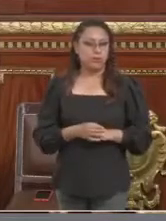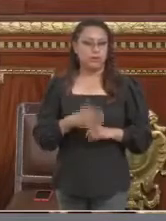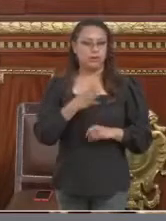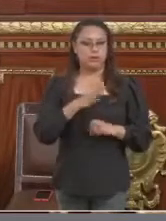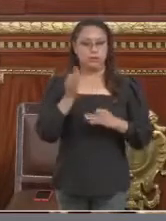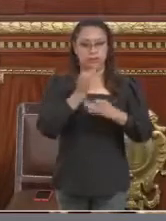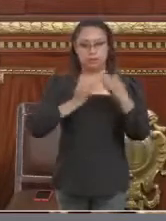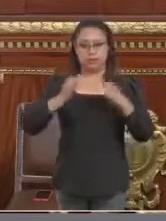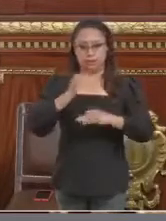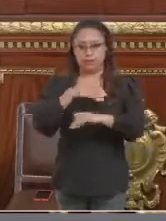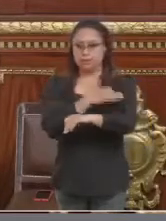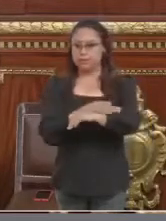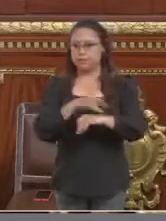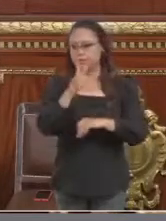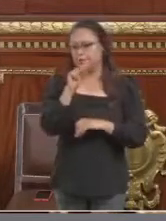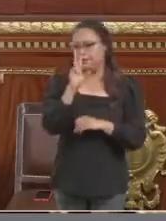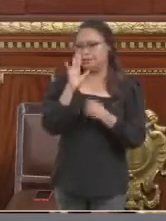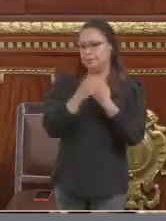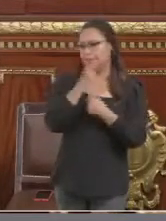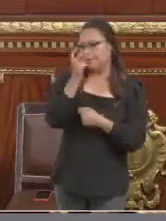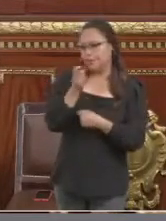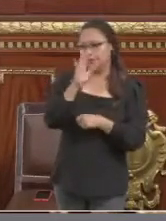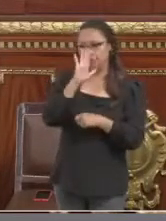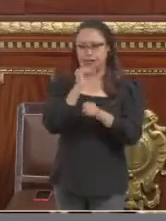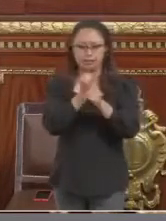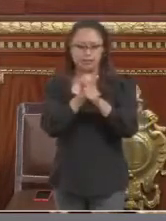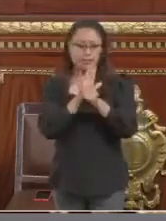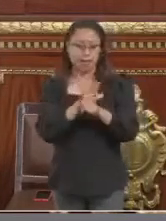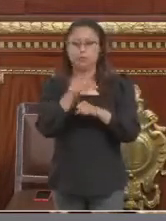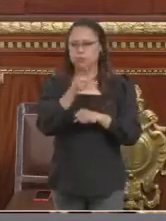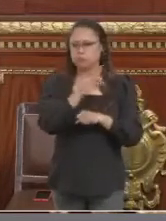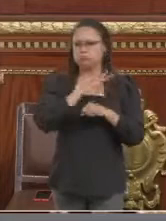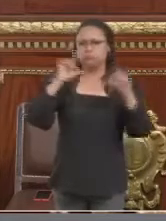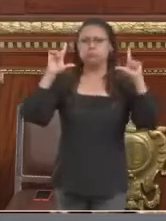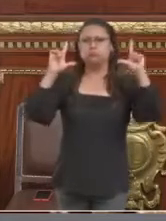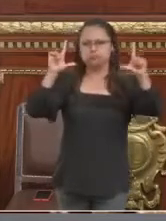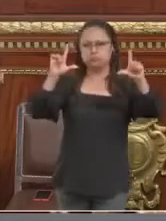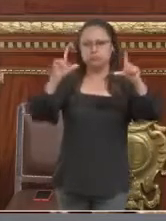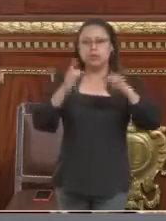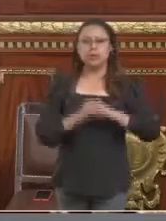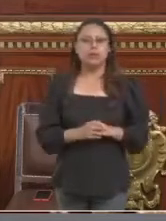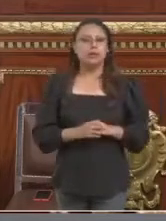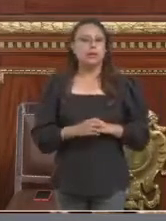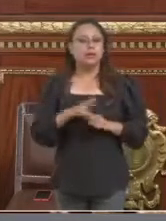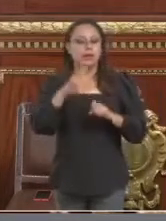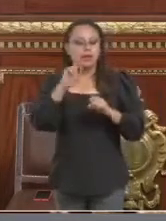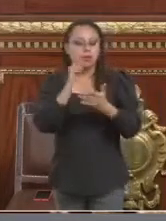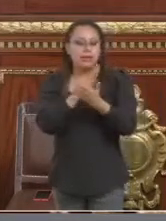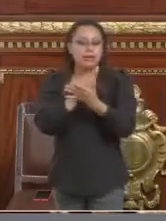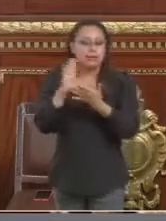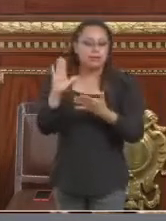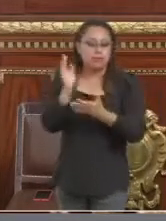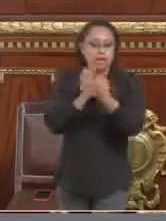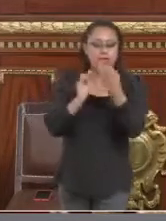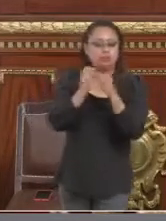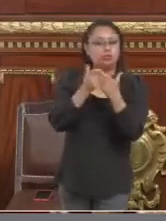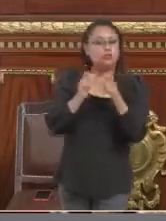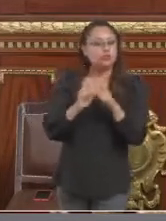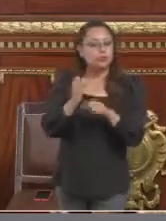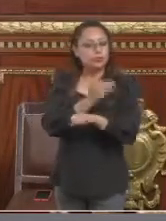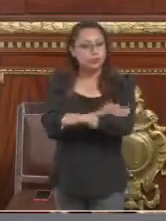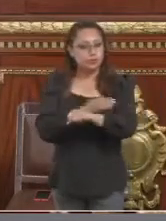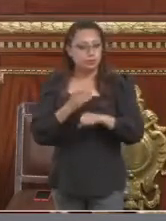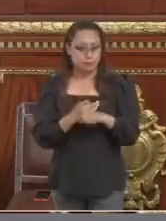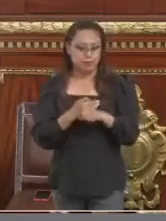imposible, pero sin duda que se podría tener una señal ética y un cartel que no excluya a todas las familias, como